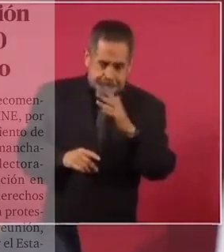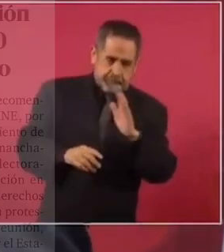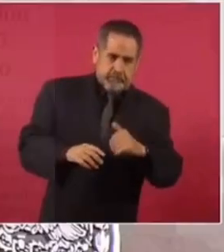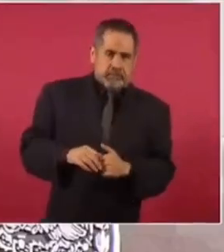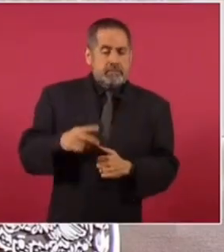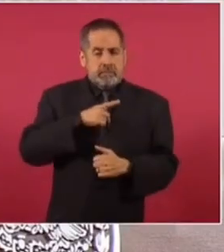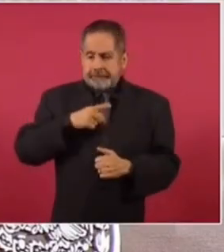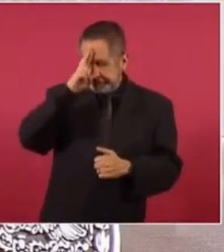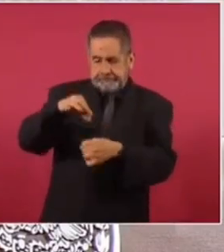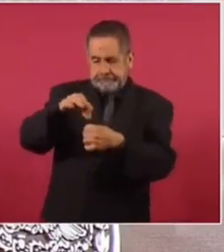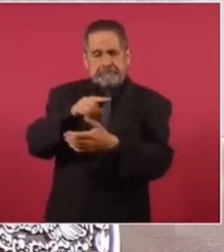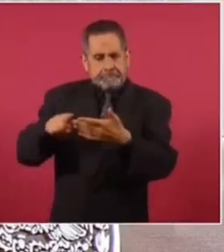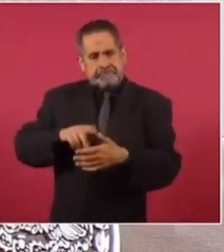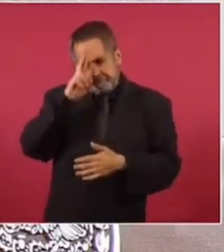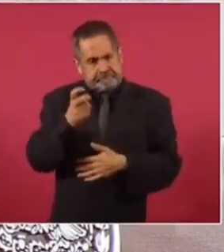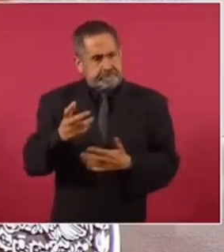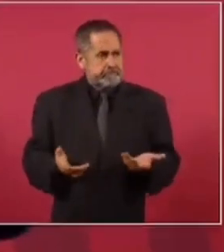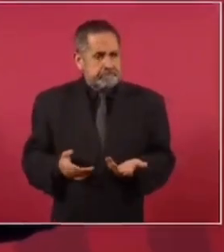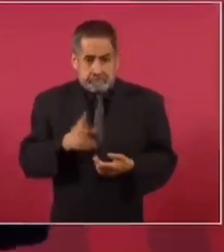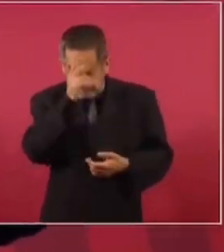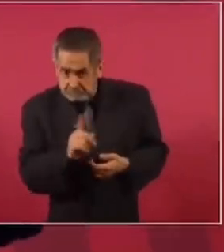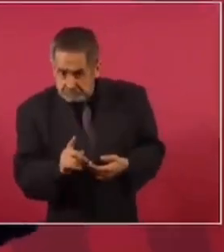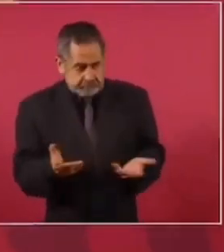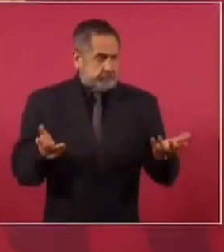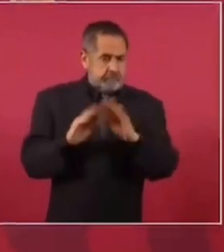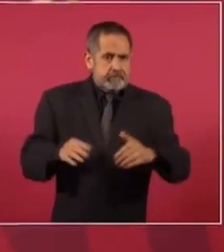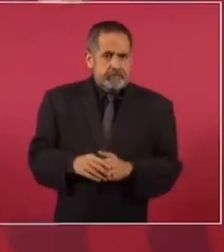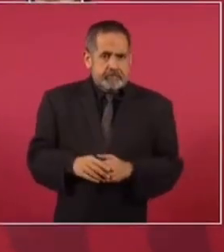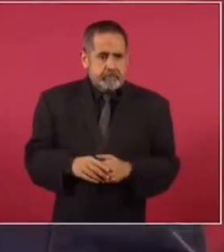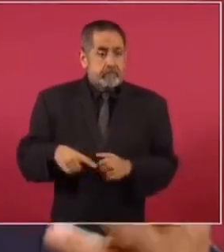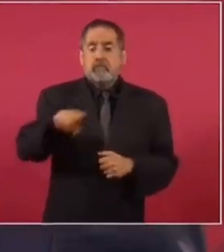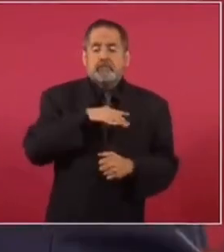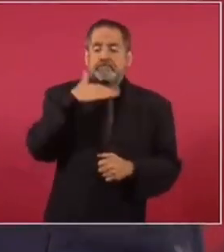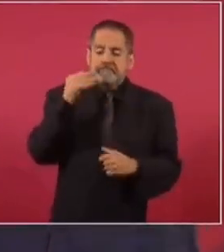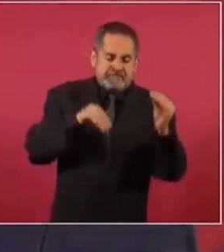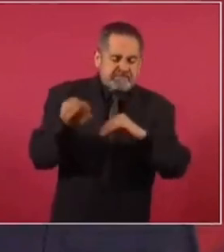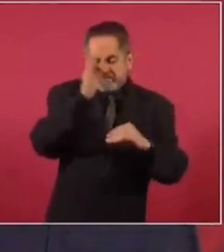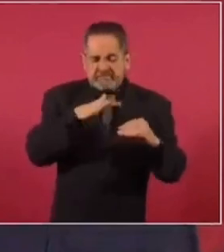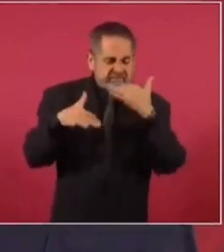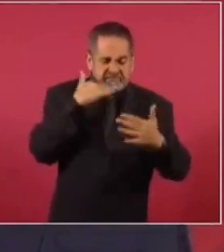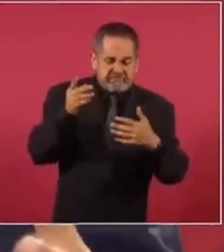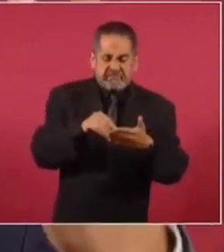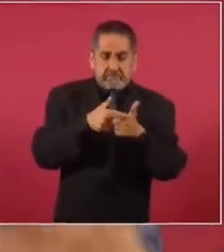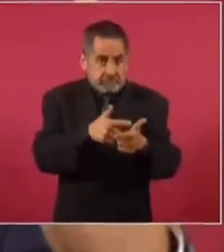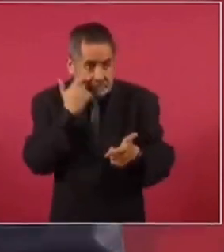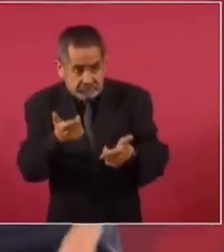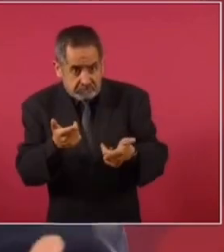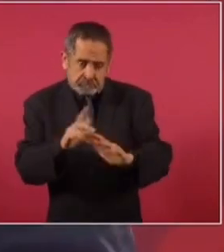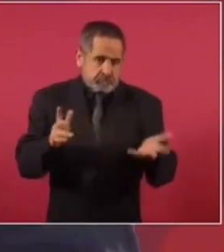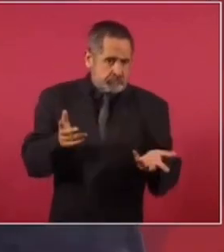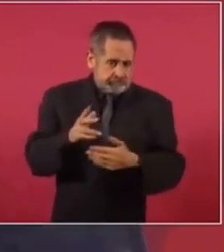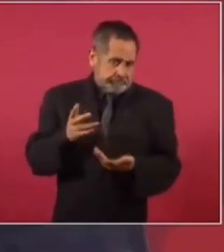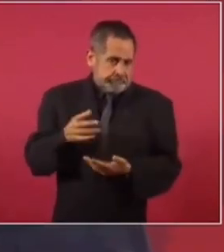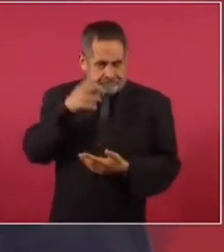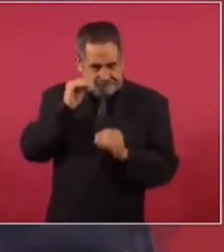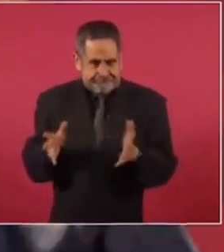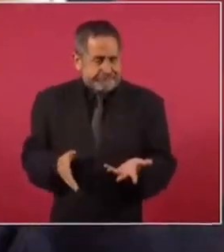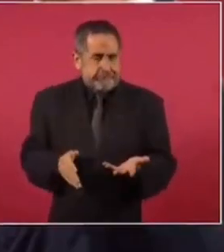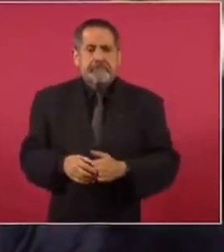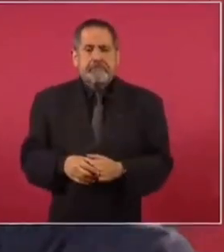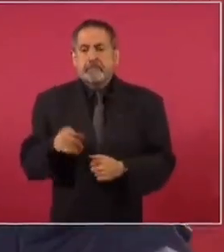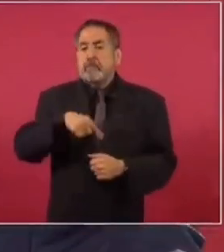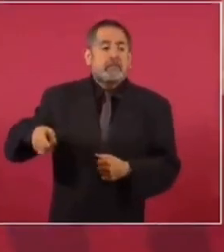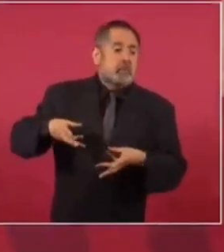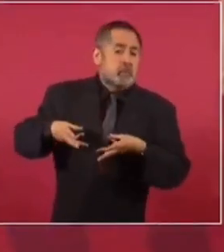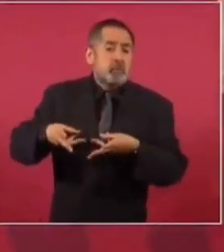en que se respete el voto? ¿Quién no está de acuerdo en que se acaben los fraudes electorales? ¿Quién no está de acuerdo en